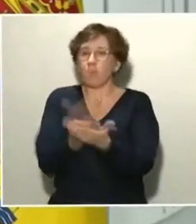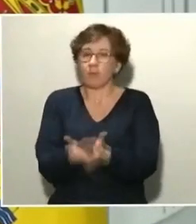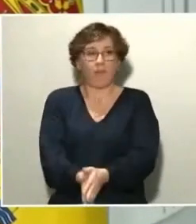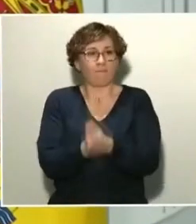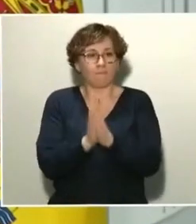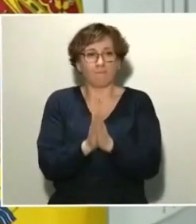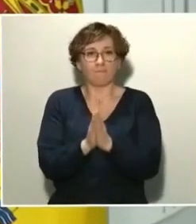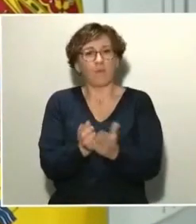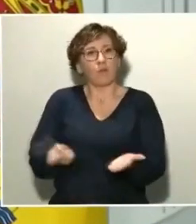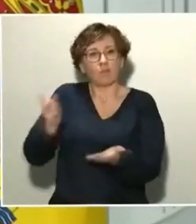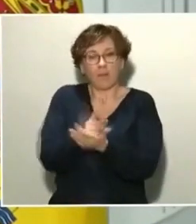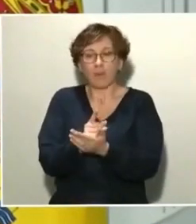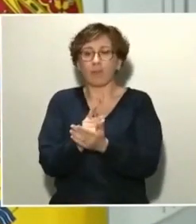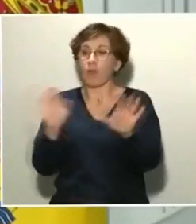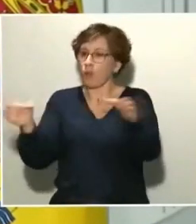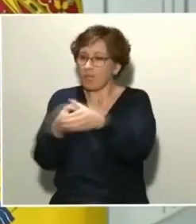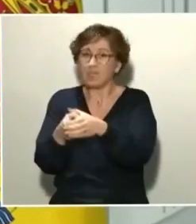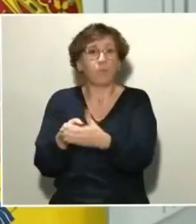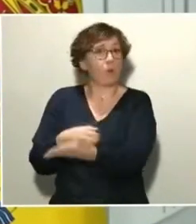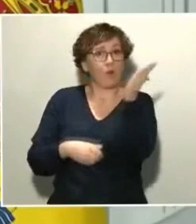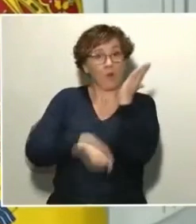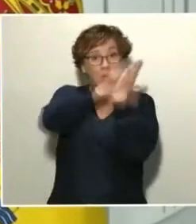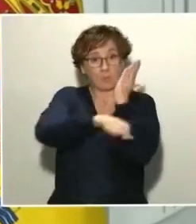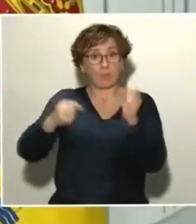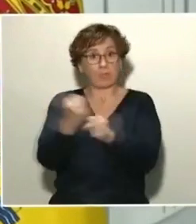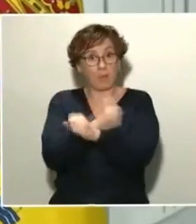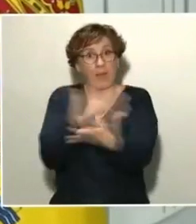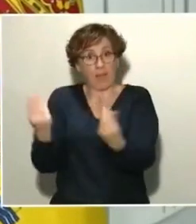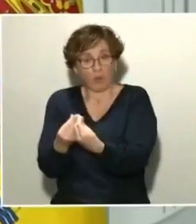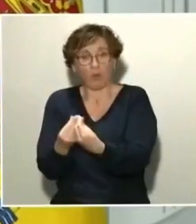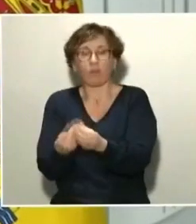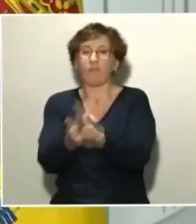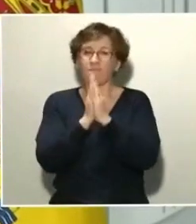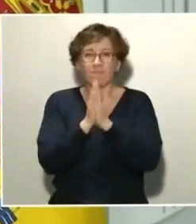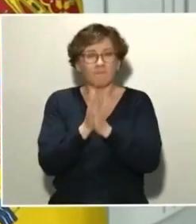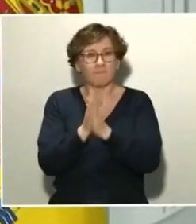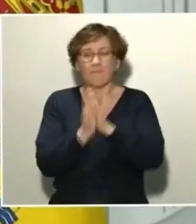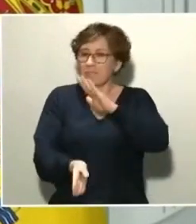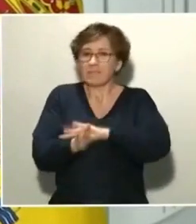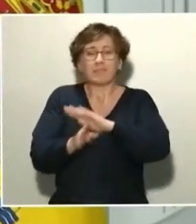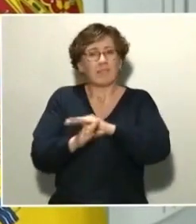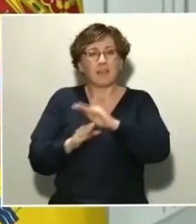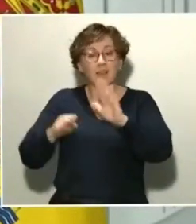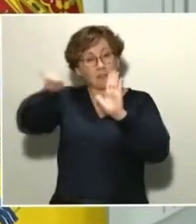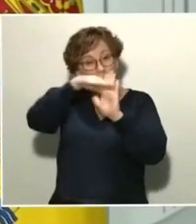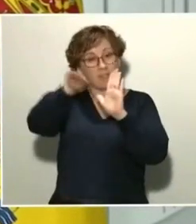a todo este colectivo y a todas las personas que trabajan con él, pues que sigan, por favor, al pie de la letra las indicaciones que hemos dado